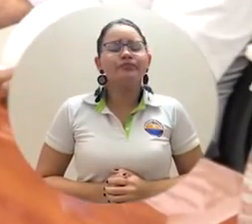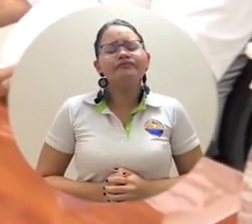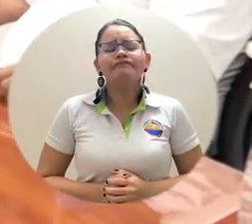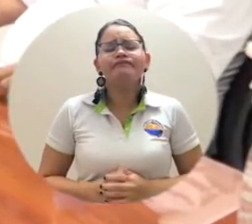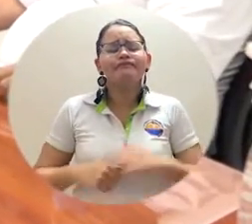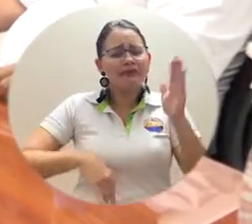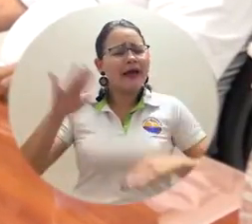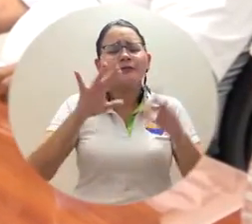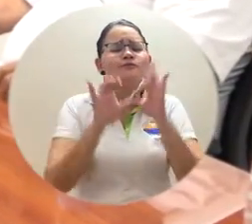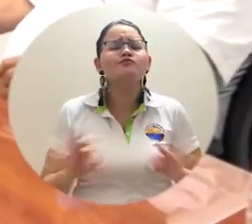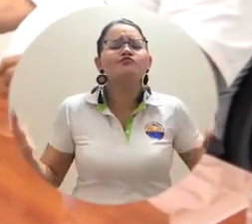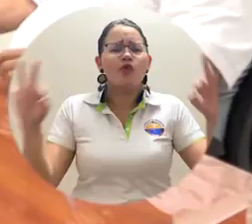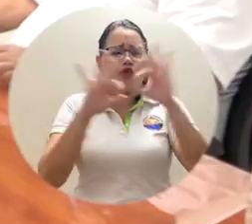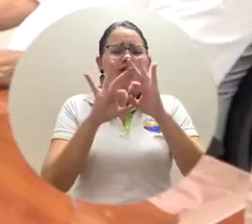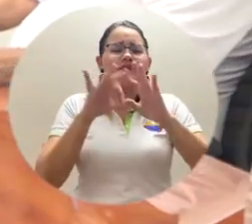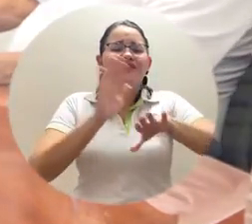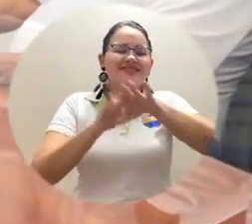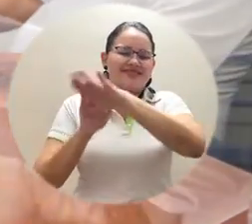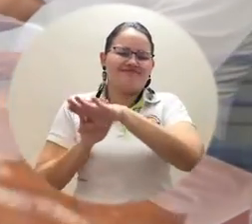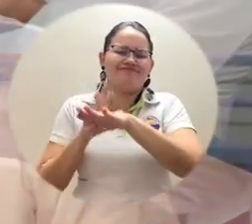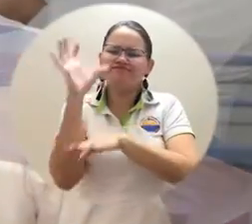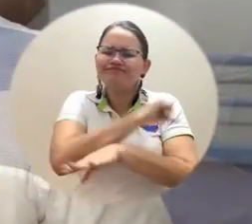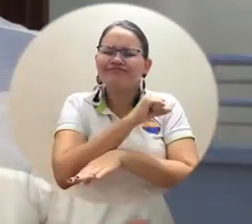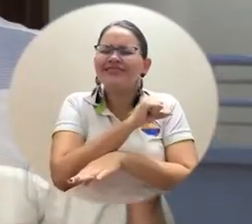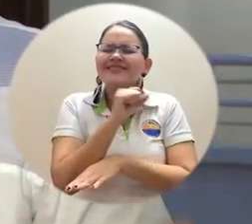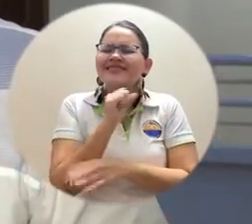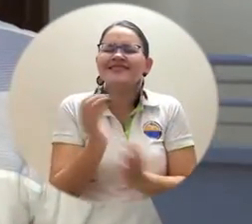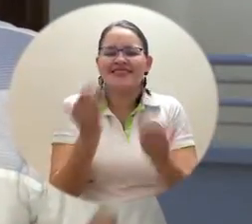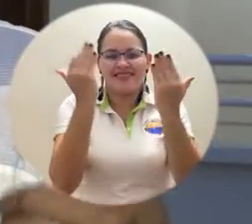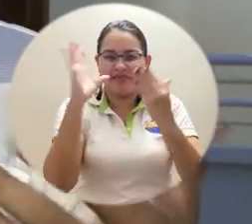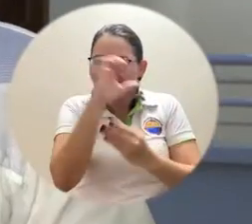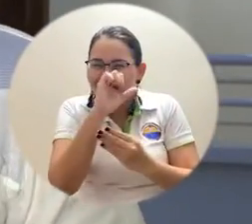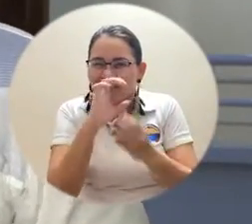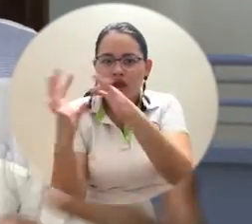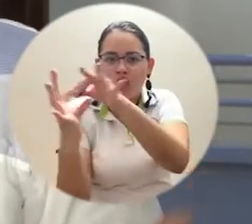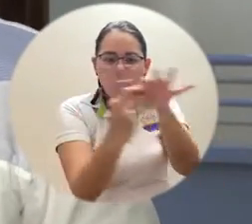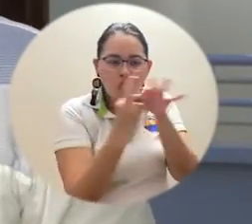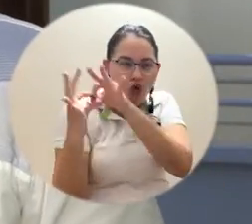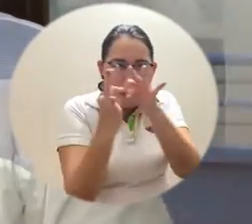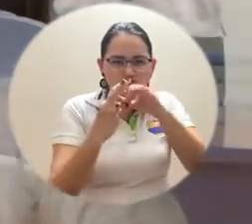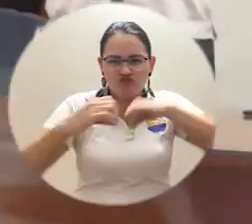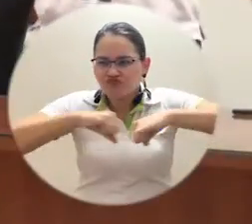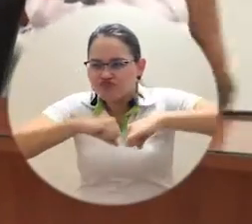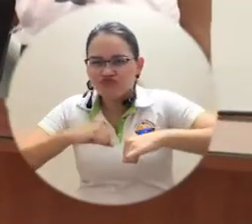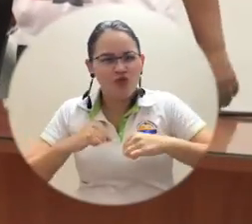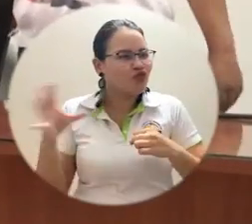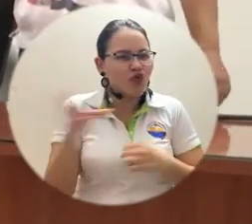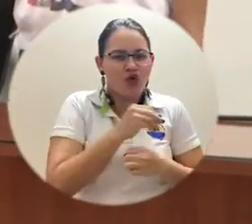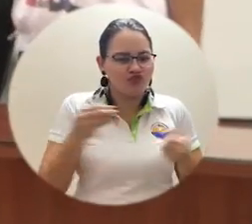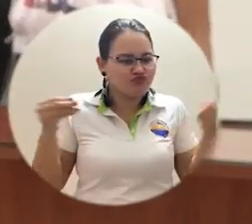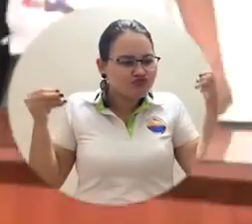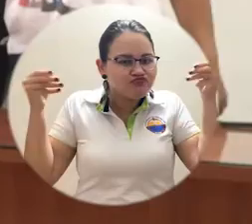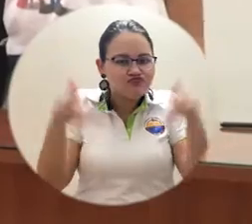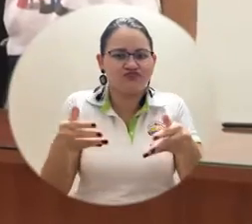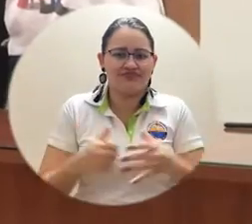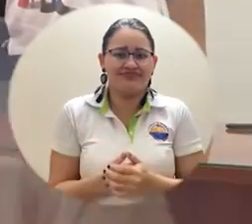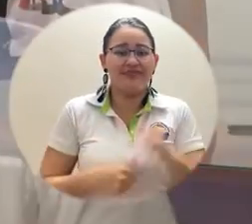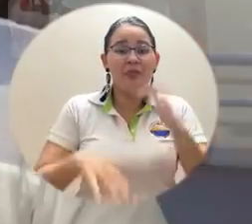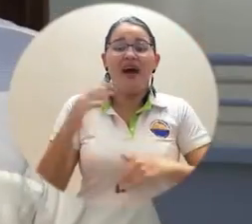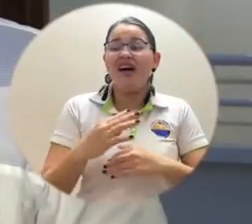Creo que aquí el mensaje más importante es, cuando hay unión, esfuerzo, voluntad de contribuir y de aportar, todos podemos aportar